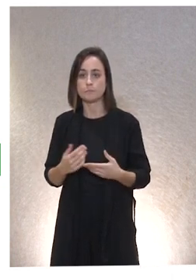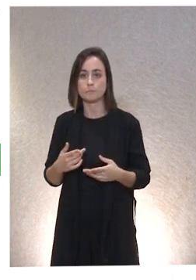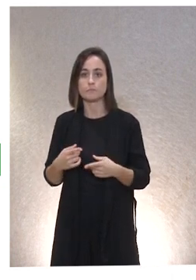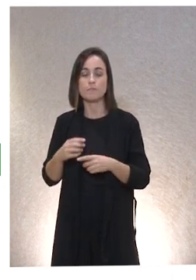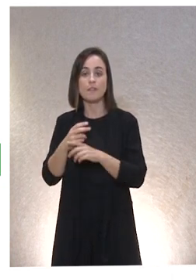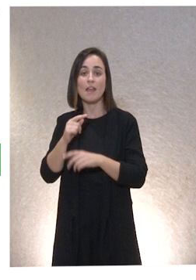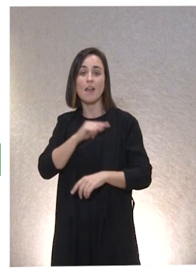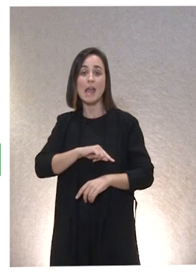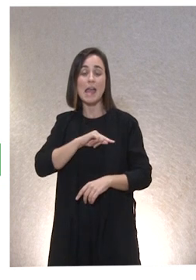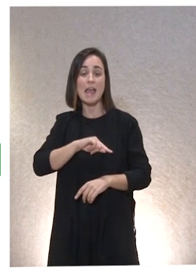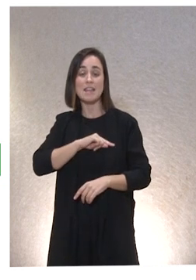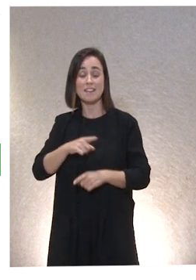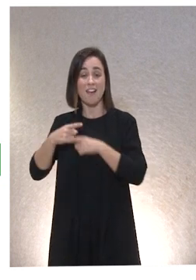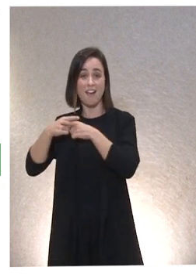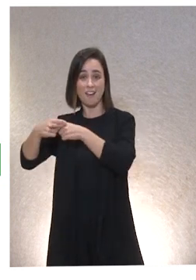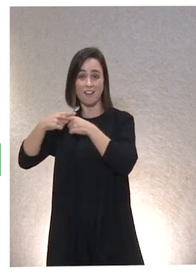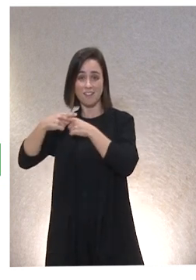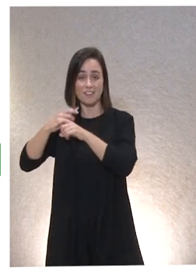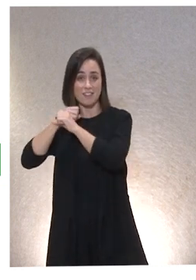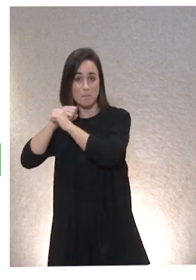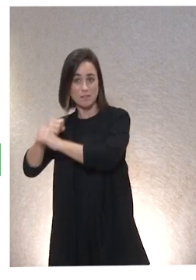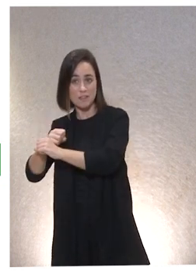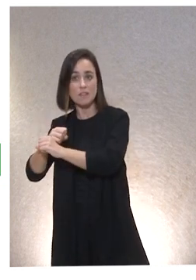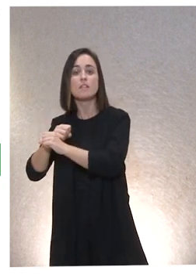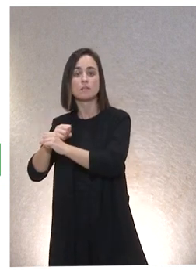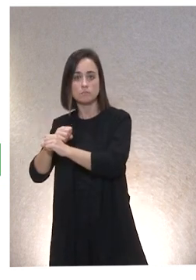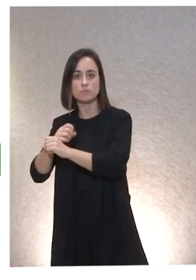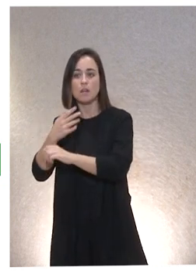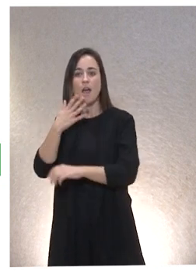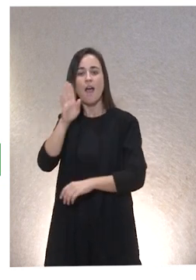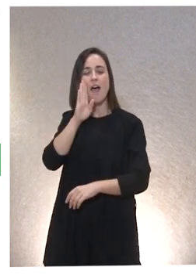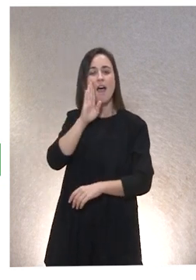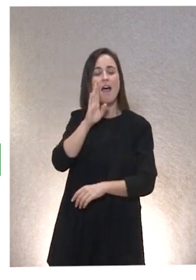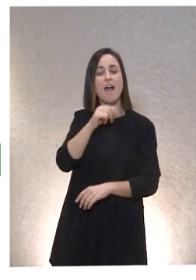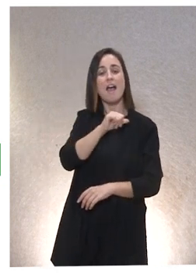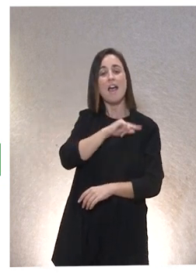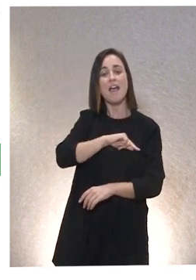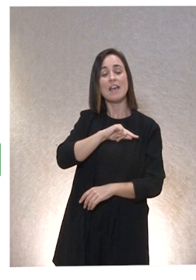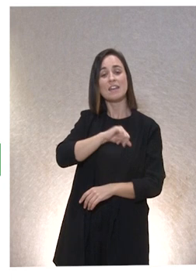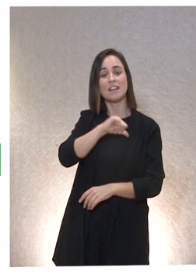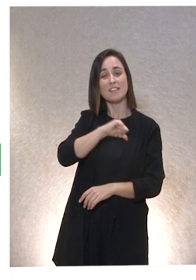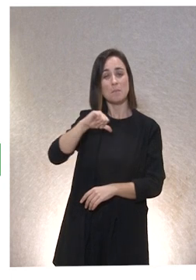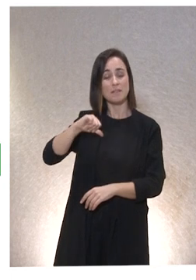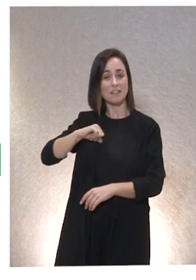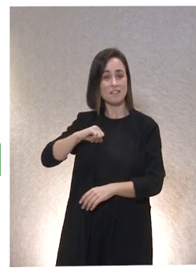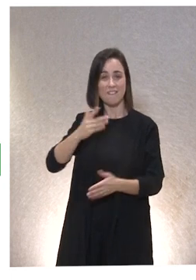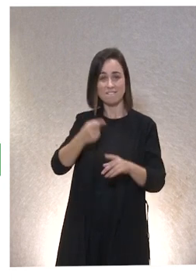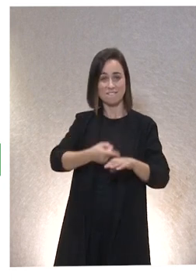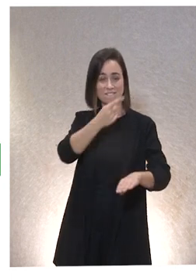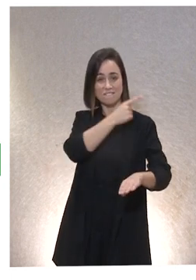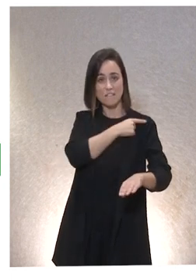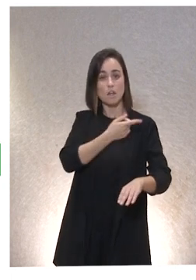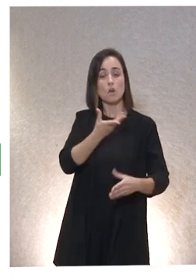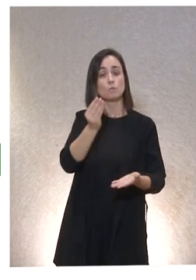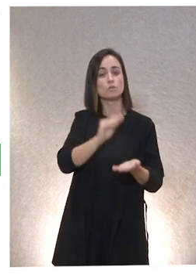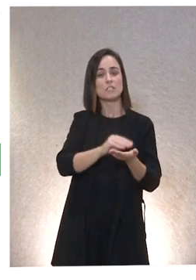interdependencia, que la hemos visto arrancar aquí, en contraste con la ética de la independencia concebida de modo radical, y muchas veces se formula de